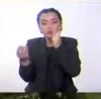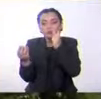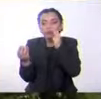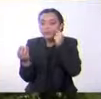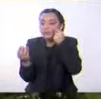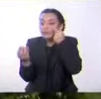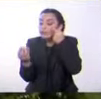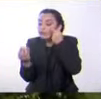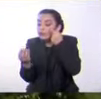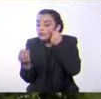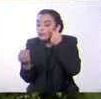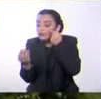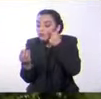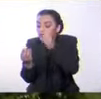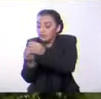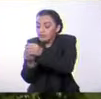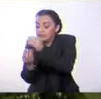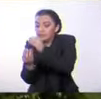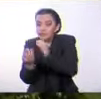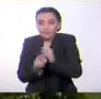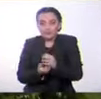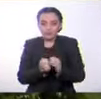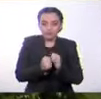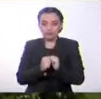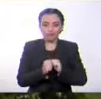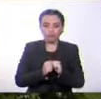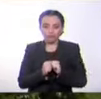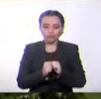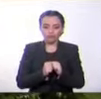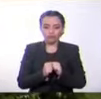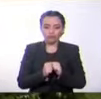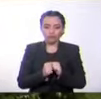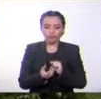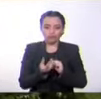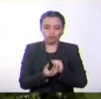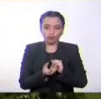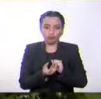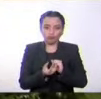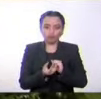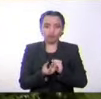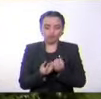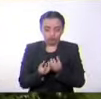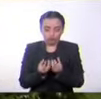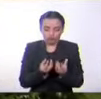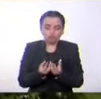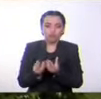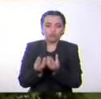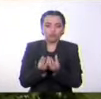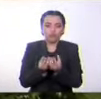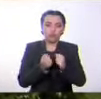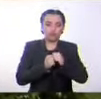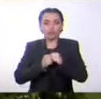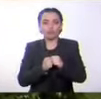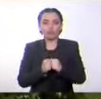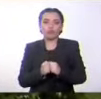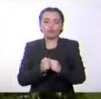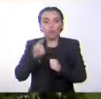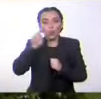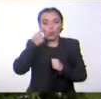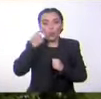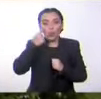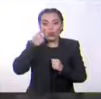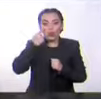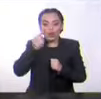a cuidar de éstos hasta que nacen las crías. Esto sucede sobre todo en el caso de las aves.